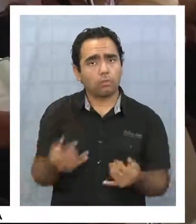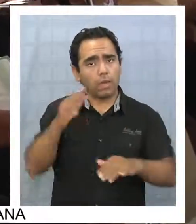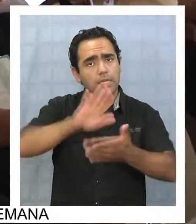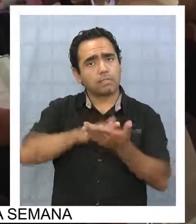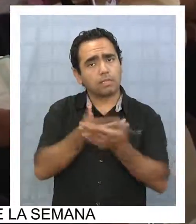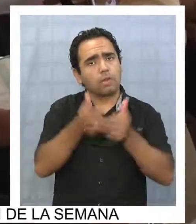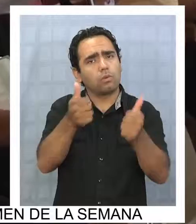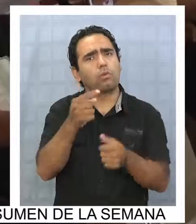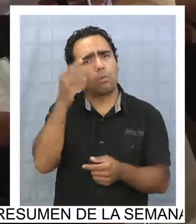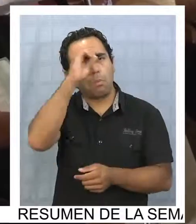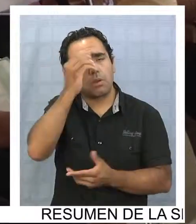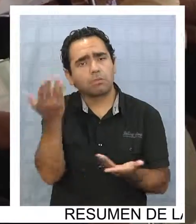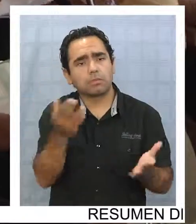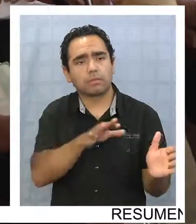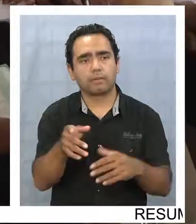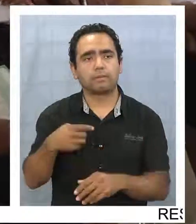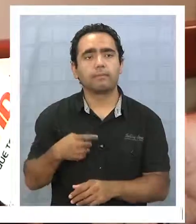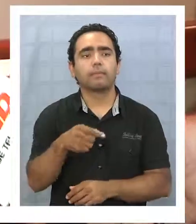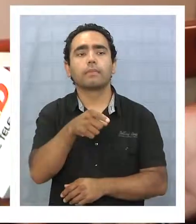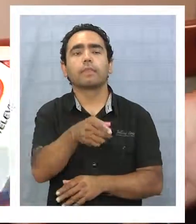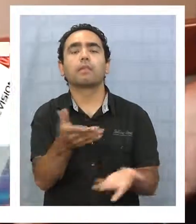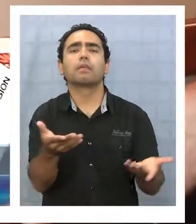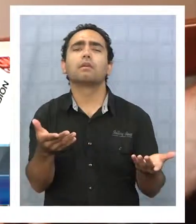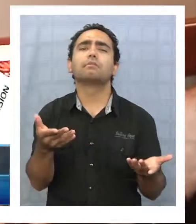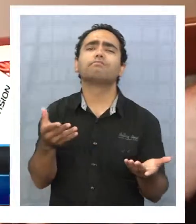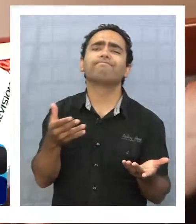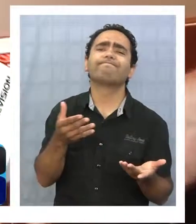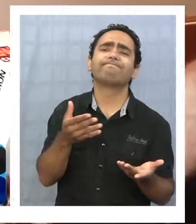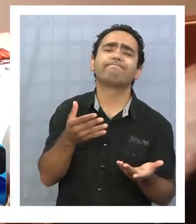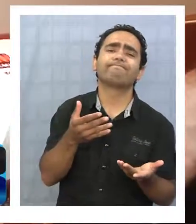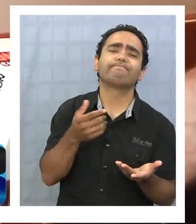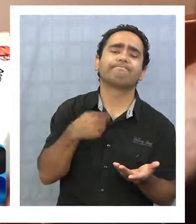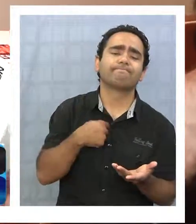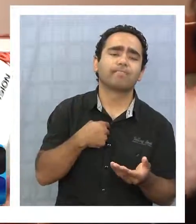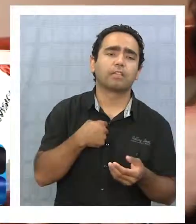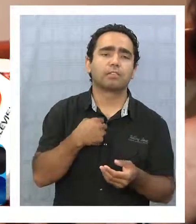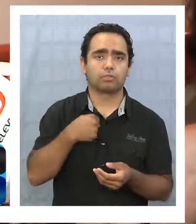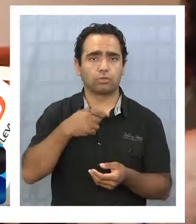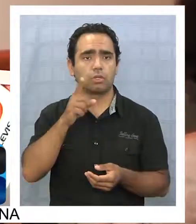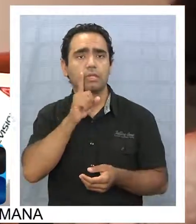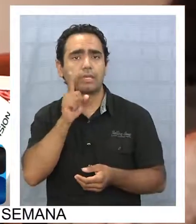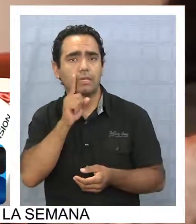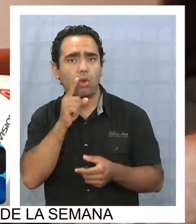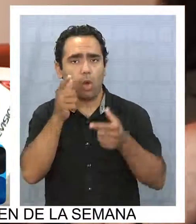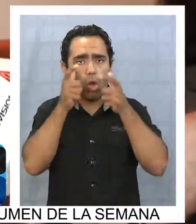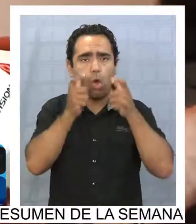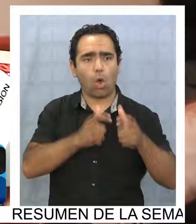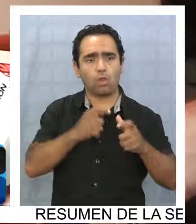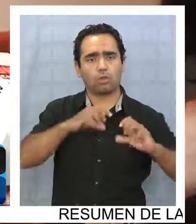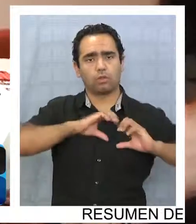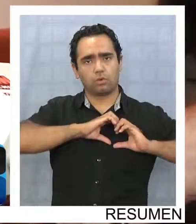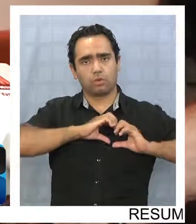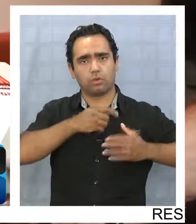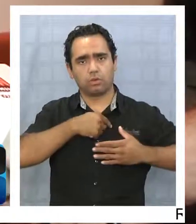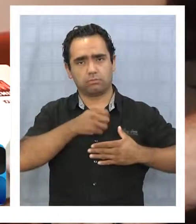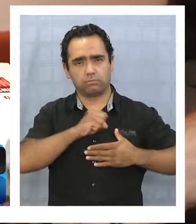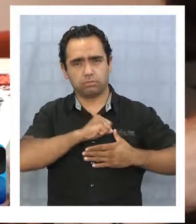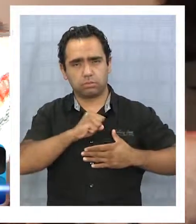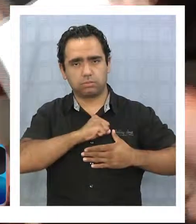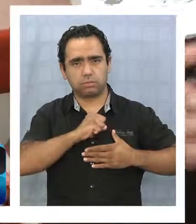que actualmente reciben en salud. Por un embarcapazo tengo, control.